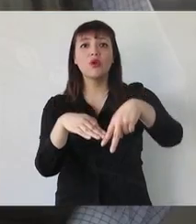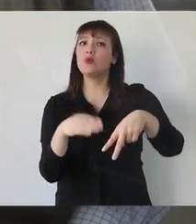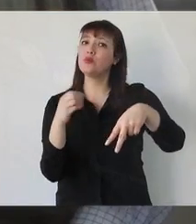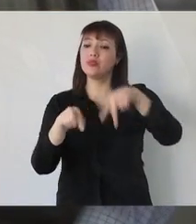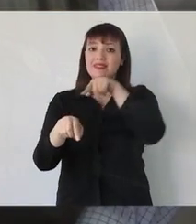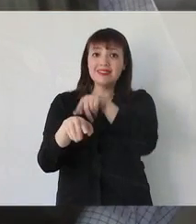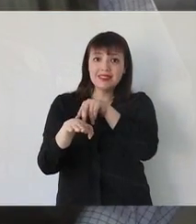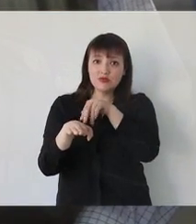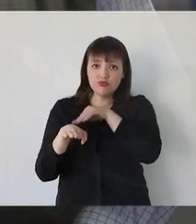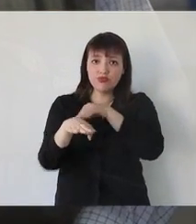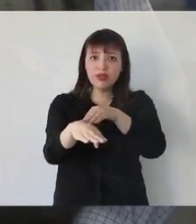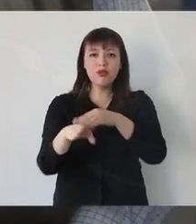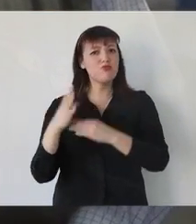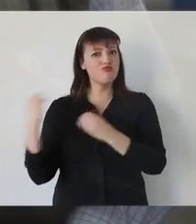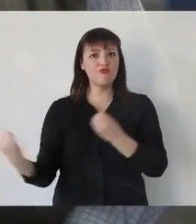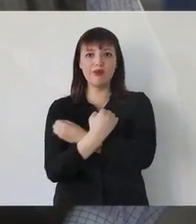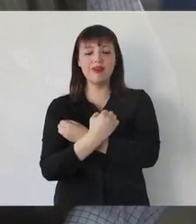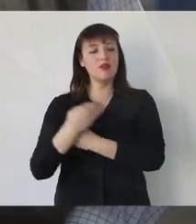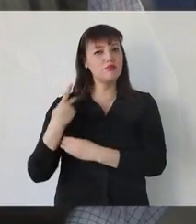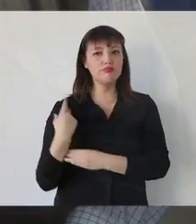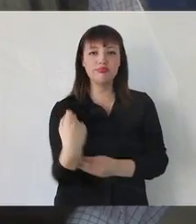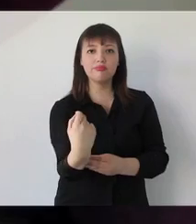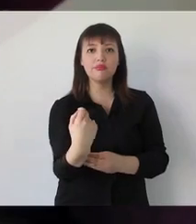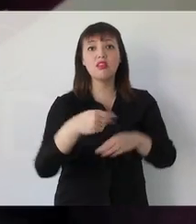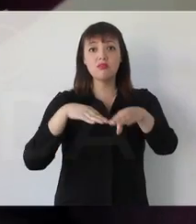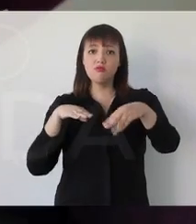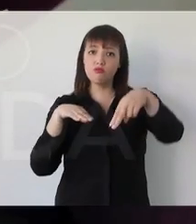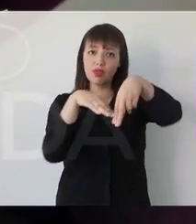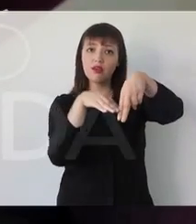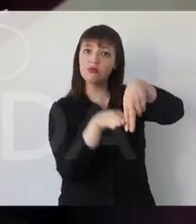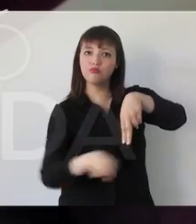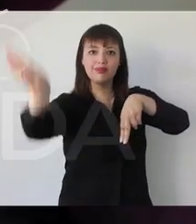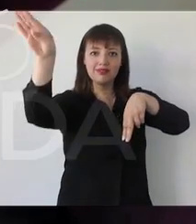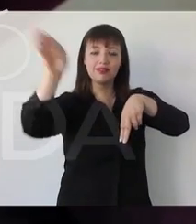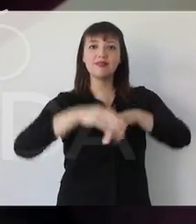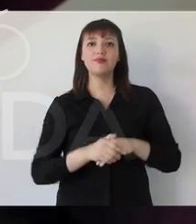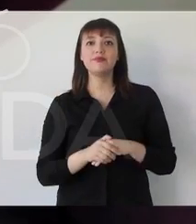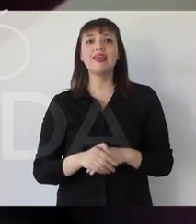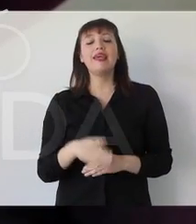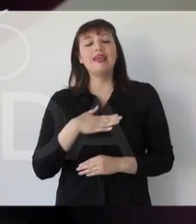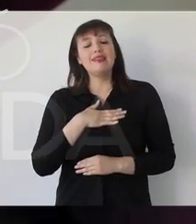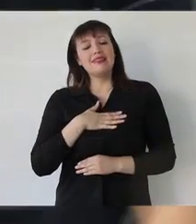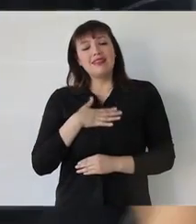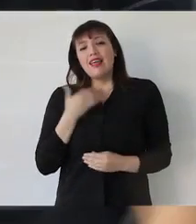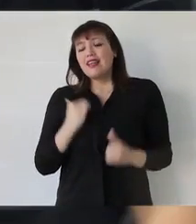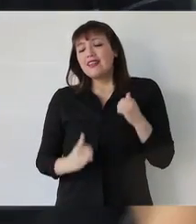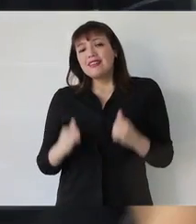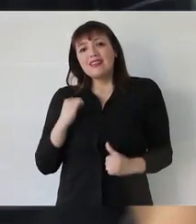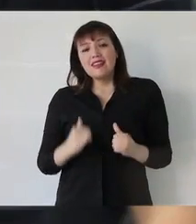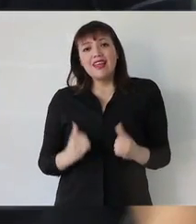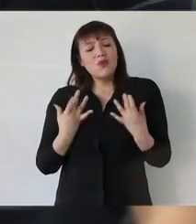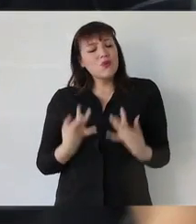hombre de exceso de velocidad. Se dio la fuga y le quitó la vida a Rayuna. Yo creo que el vacío que dejan es